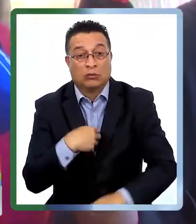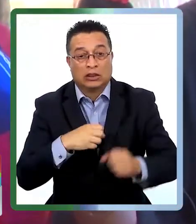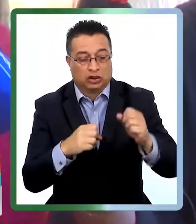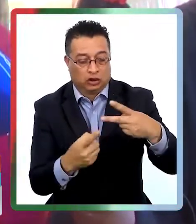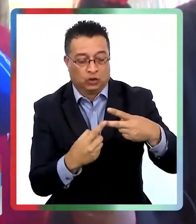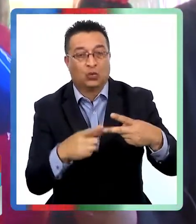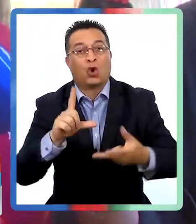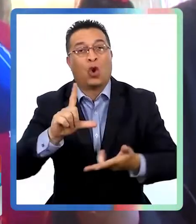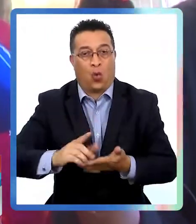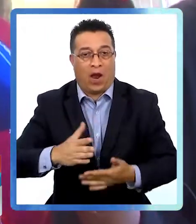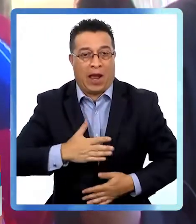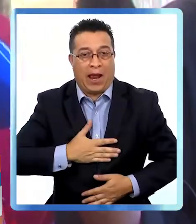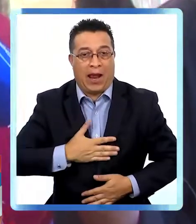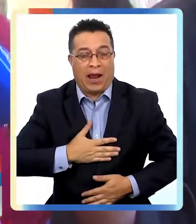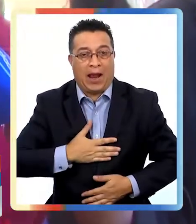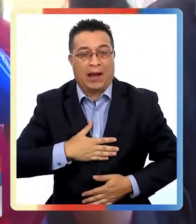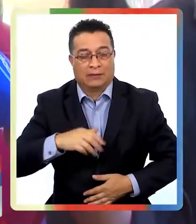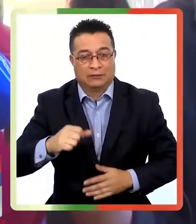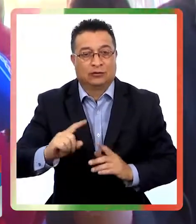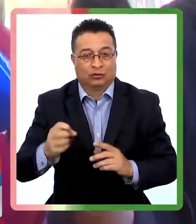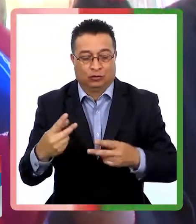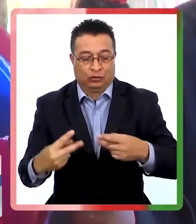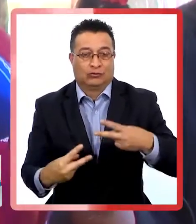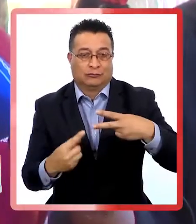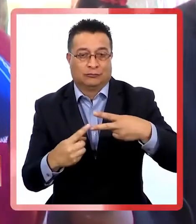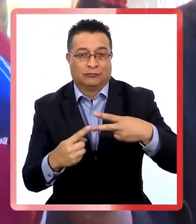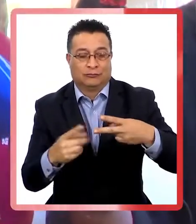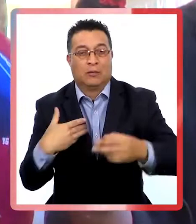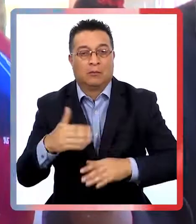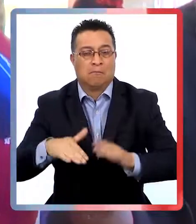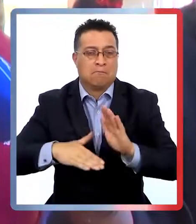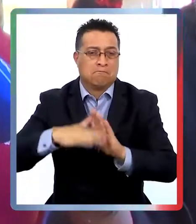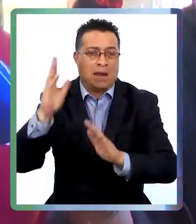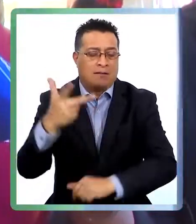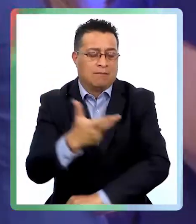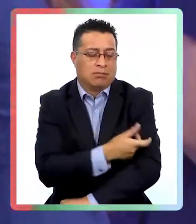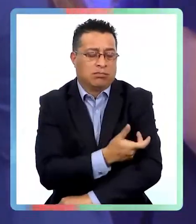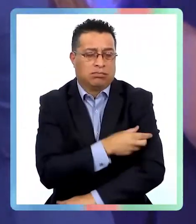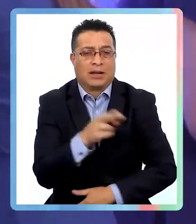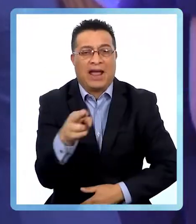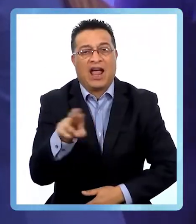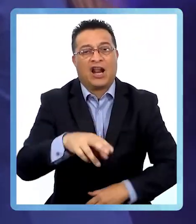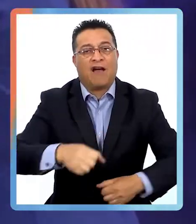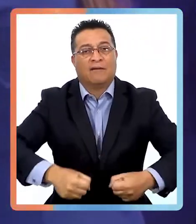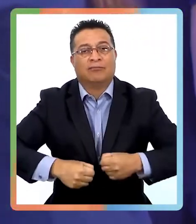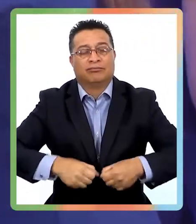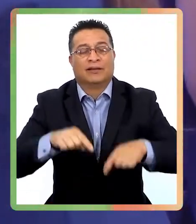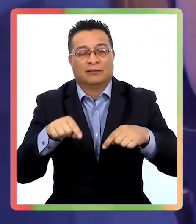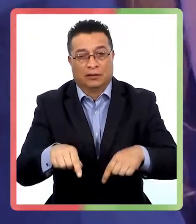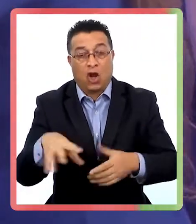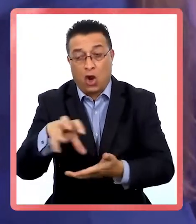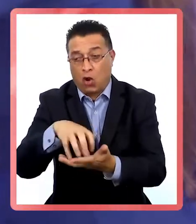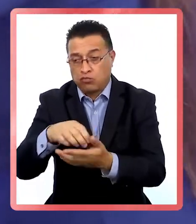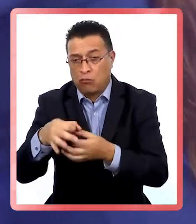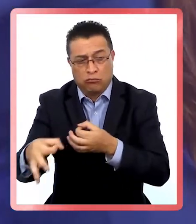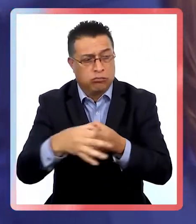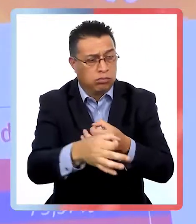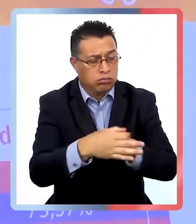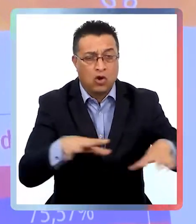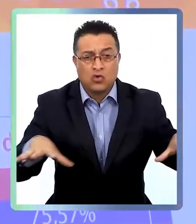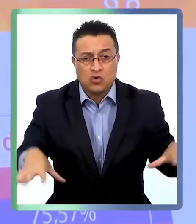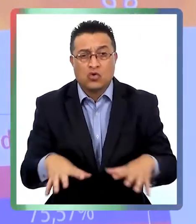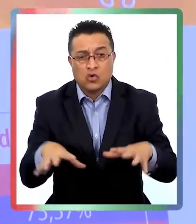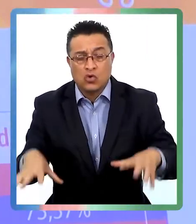en segundo lugar liderando el proceso de vacunación con terceras dosis. Todas las comunas, las 30 comunas han hecho un tremendo